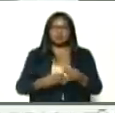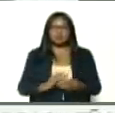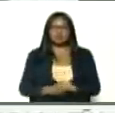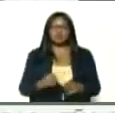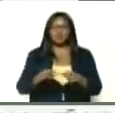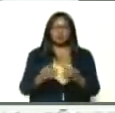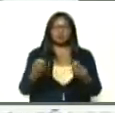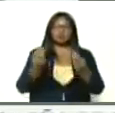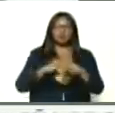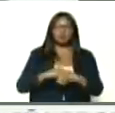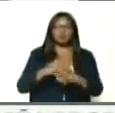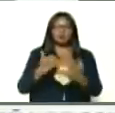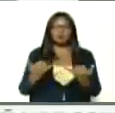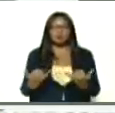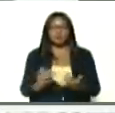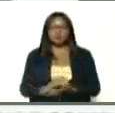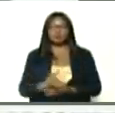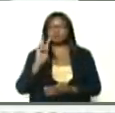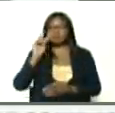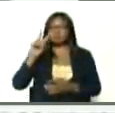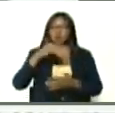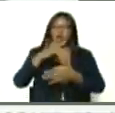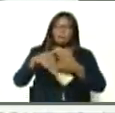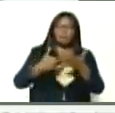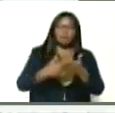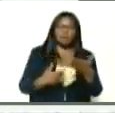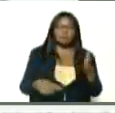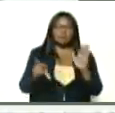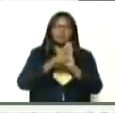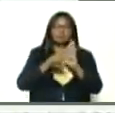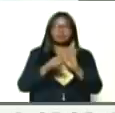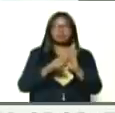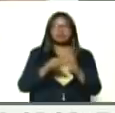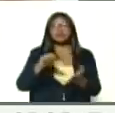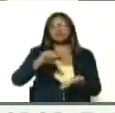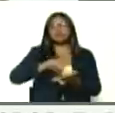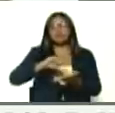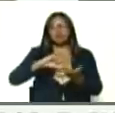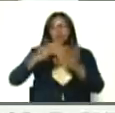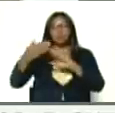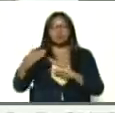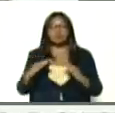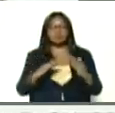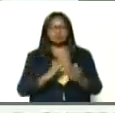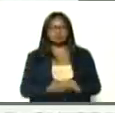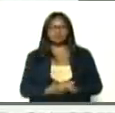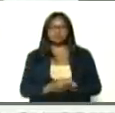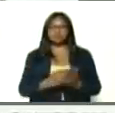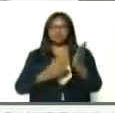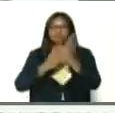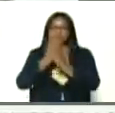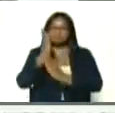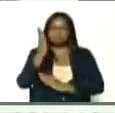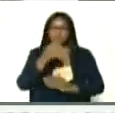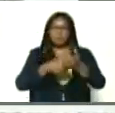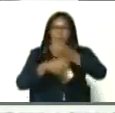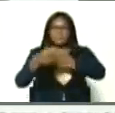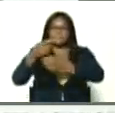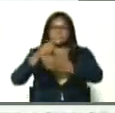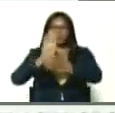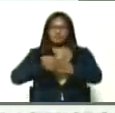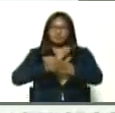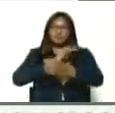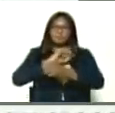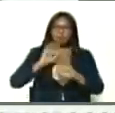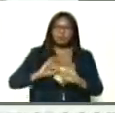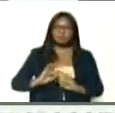consulta, ante esta propuesta, de la ley, de ciudades comunales, esa es la columna vertebral, de nuestra revolución, el protagonismo,